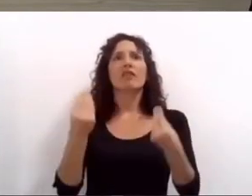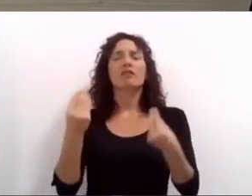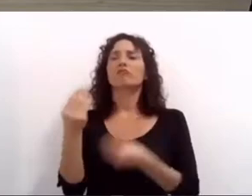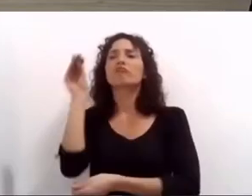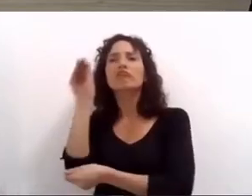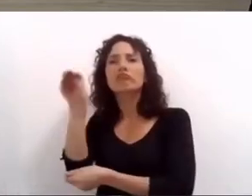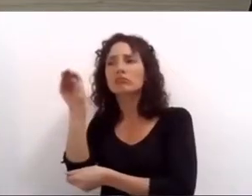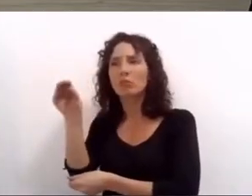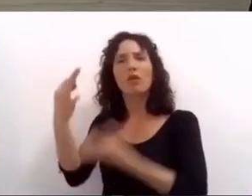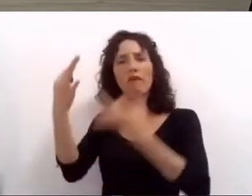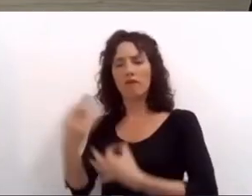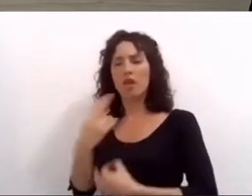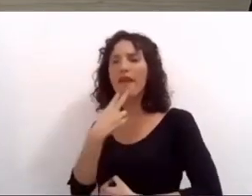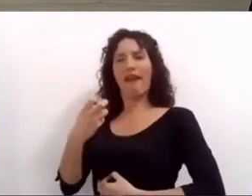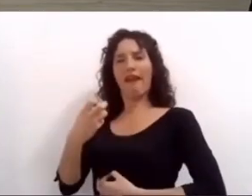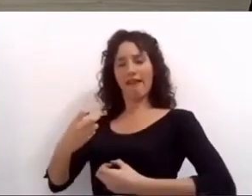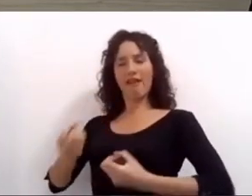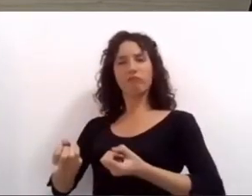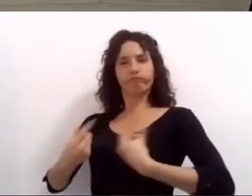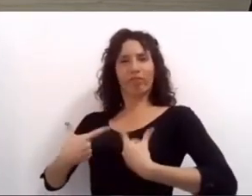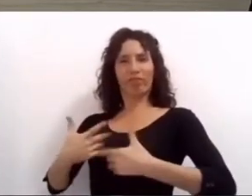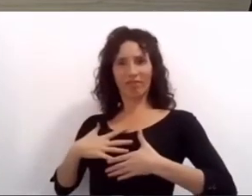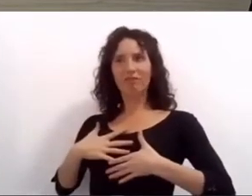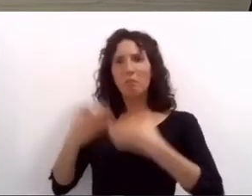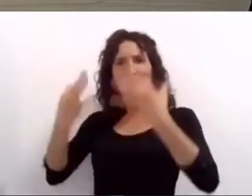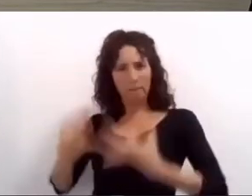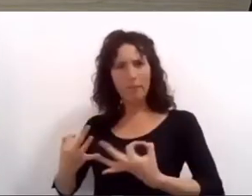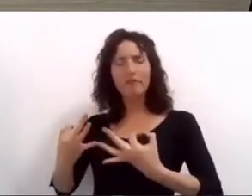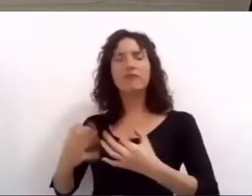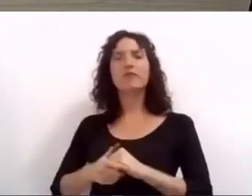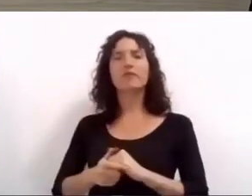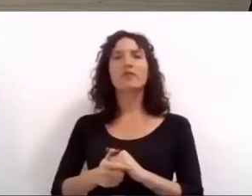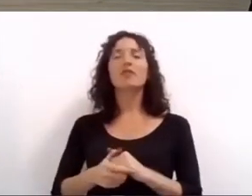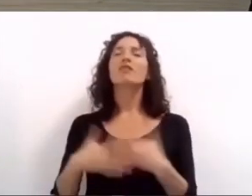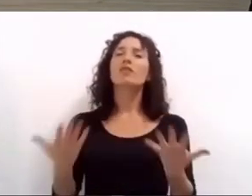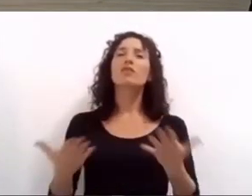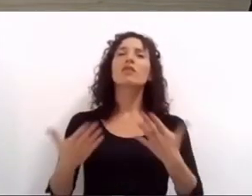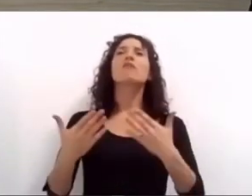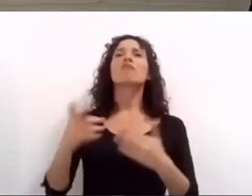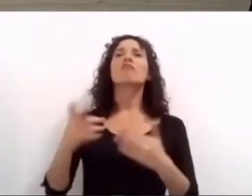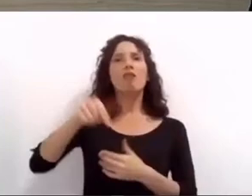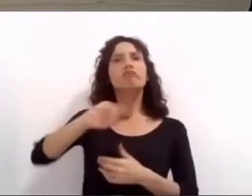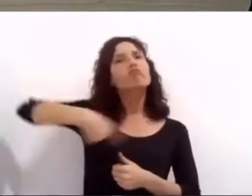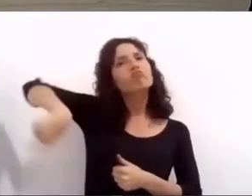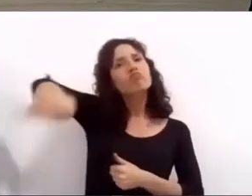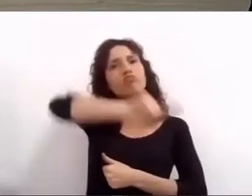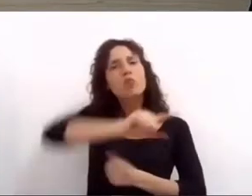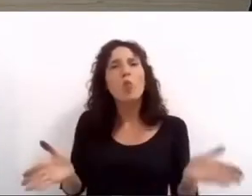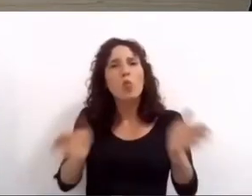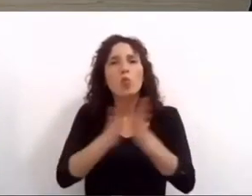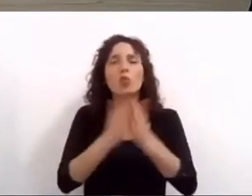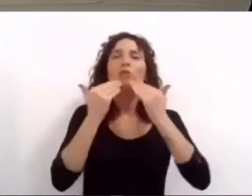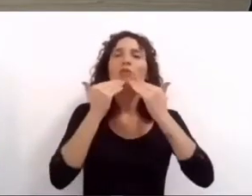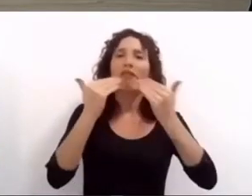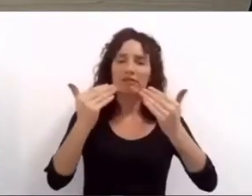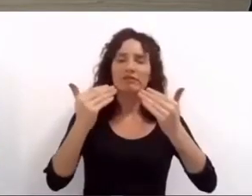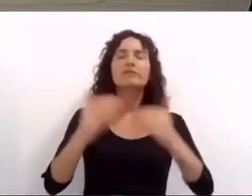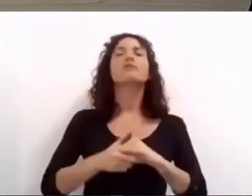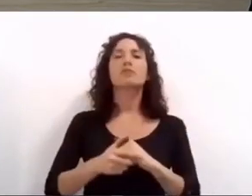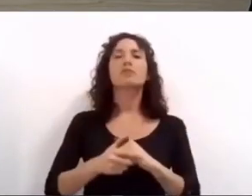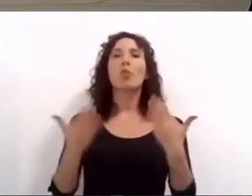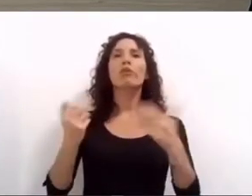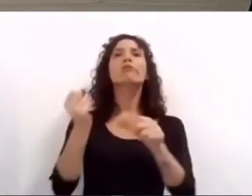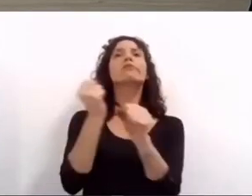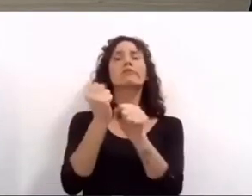es momento de reforzar la alianza alimentaria que junto a ustedes nos permitió garantizar la asistencia a través de la